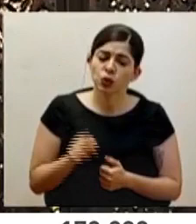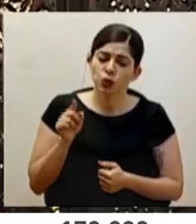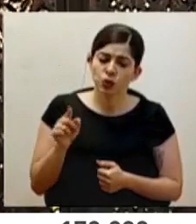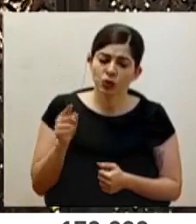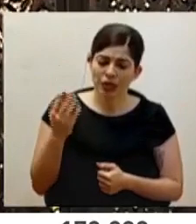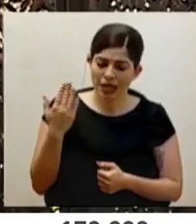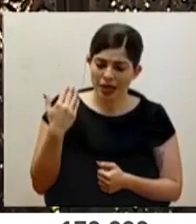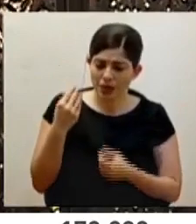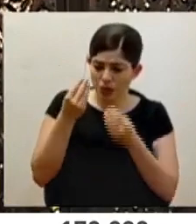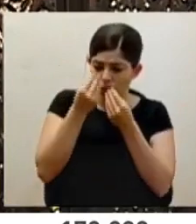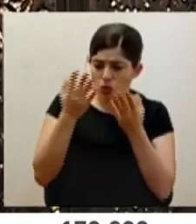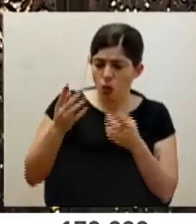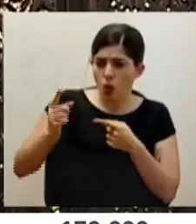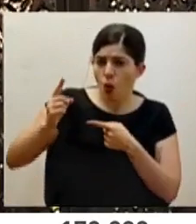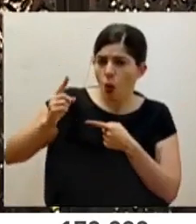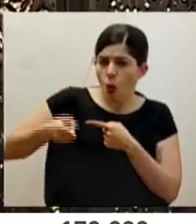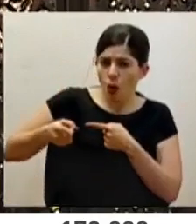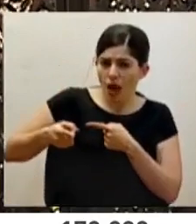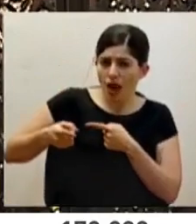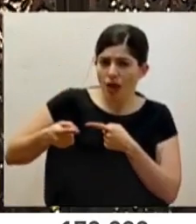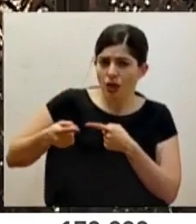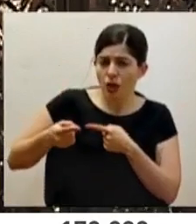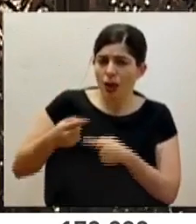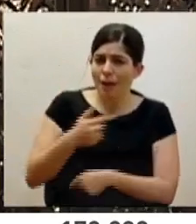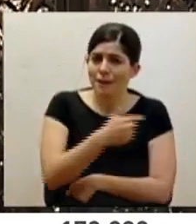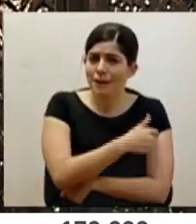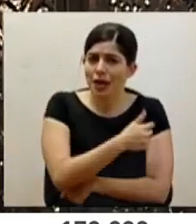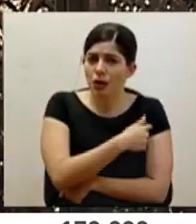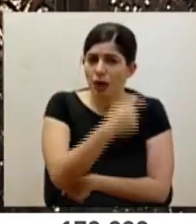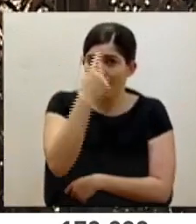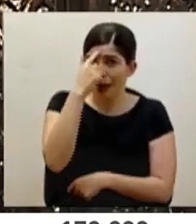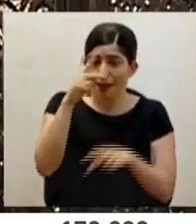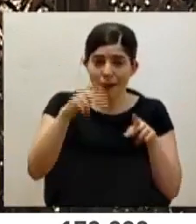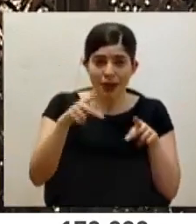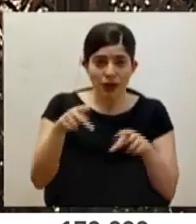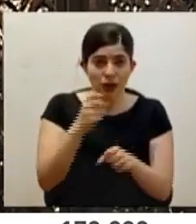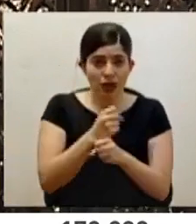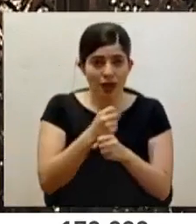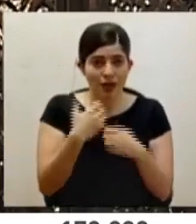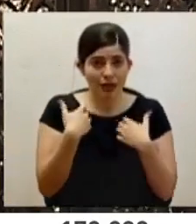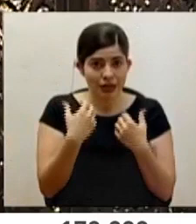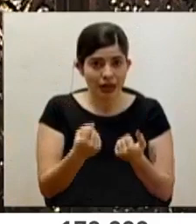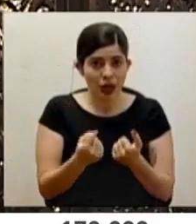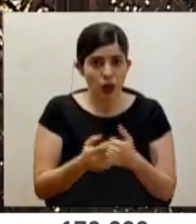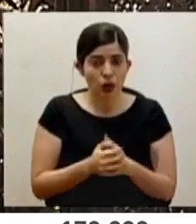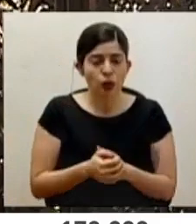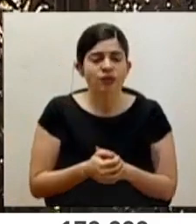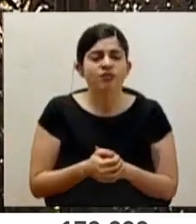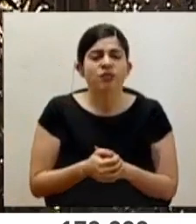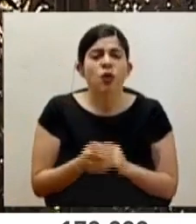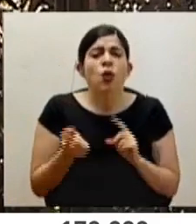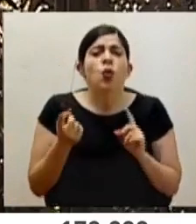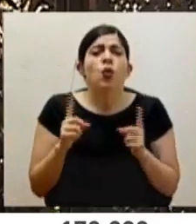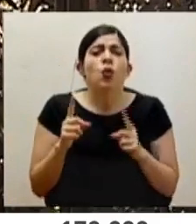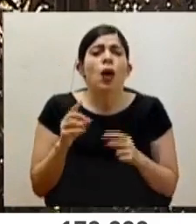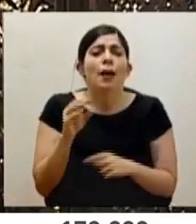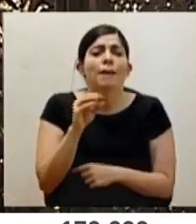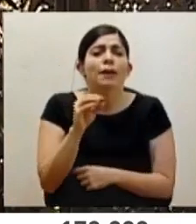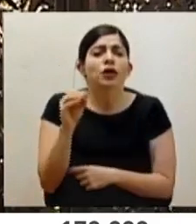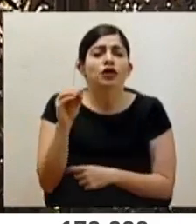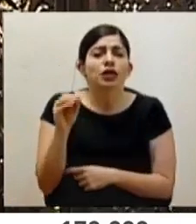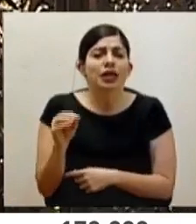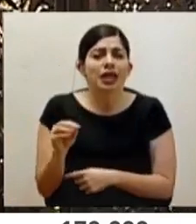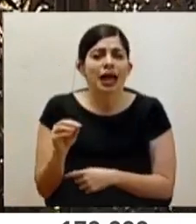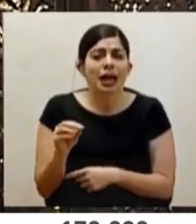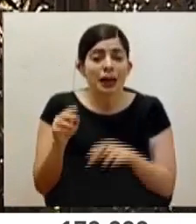usted acaba de anunciar la obligatoriedad de la vacunación para el personal del sector salud. ¿Cuál es el porcentaje de